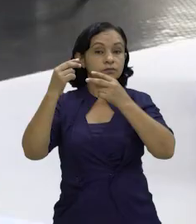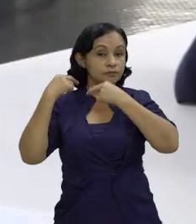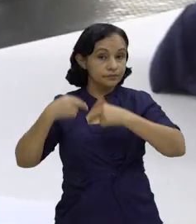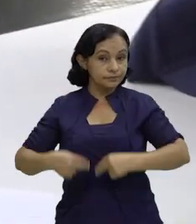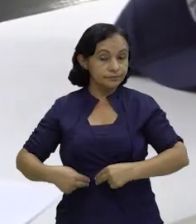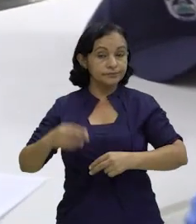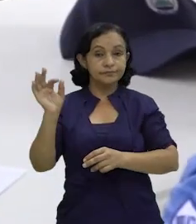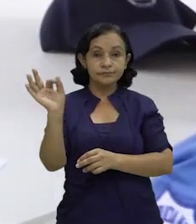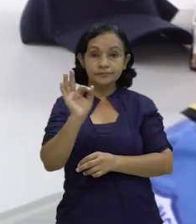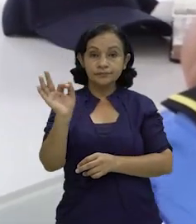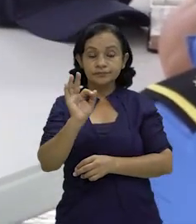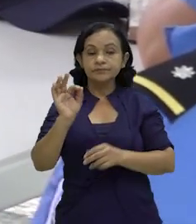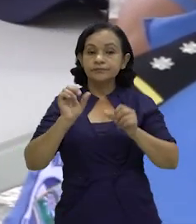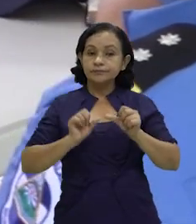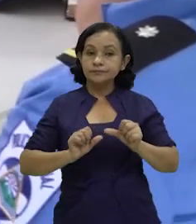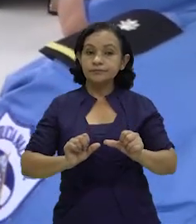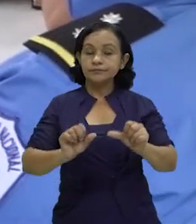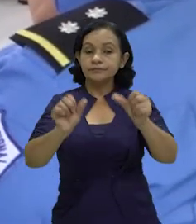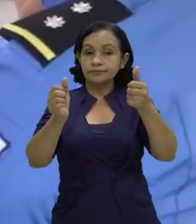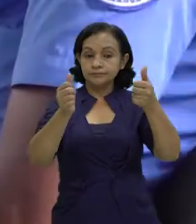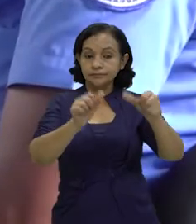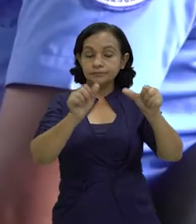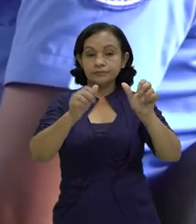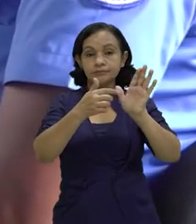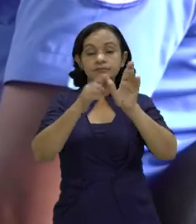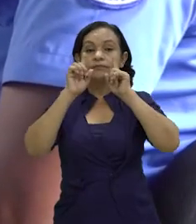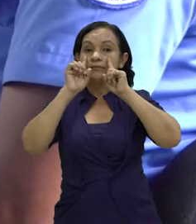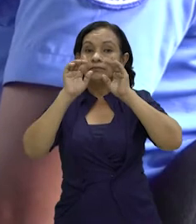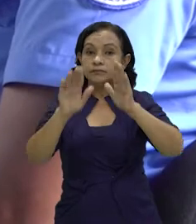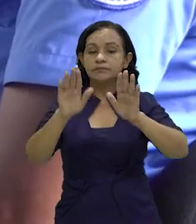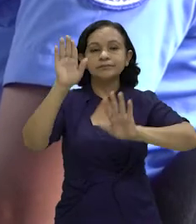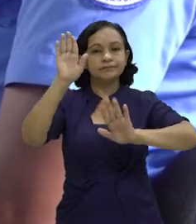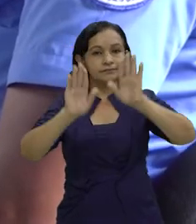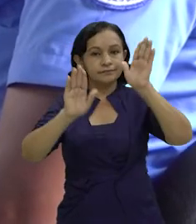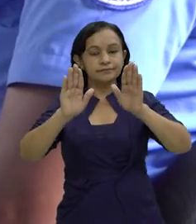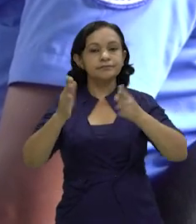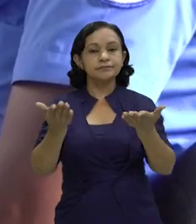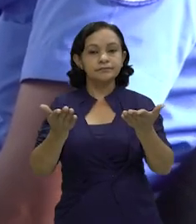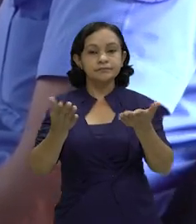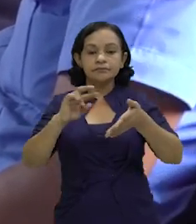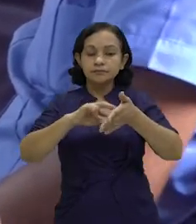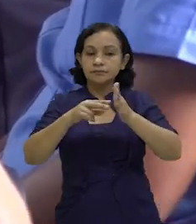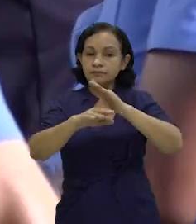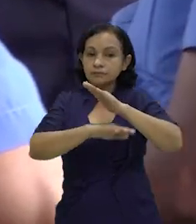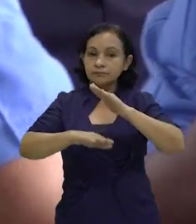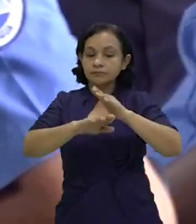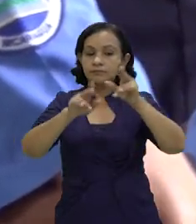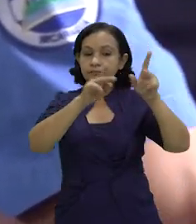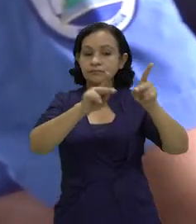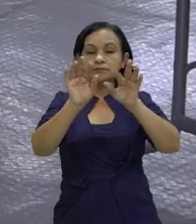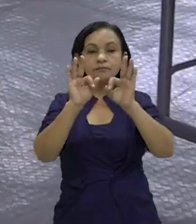humano. De esta manera, se ha avanzado en la consolidación de un modelo preventivo y participativo que sienta sus